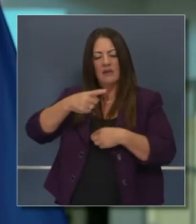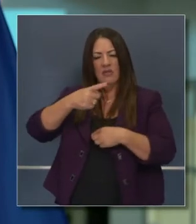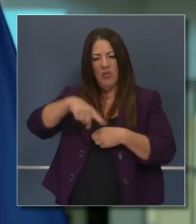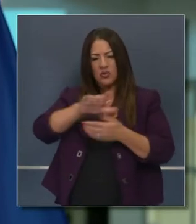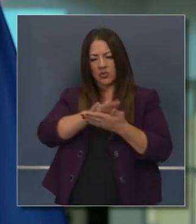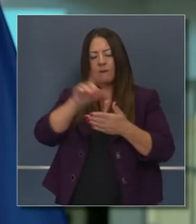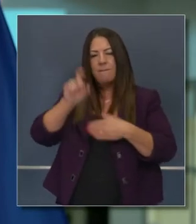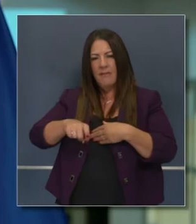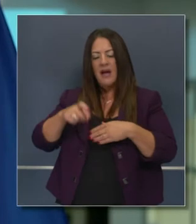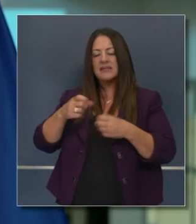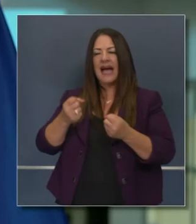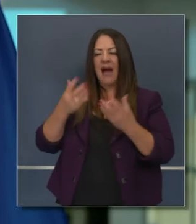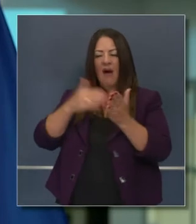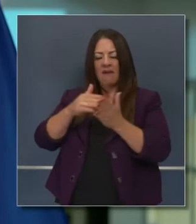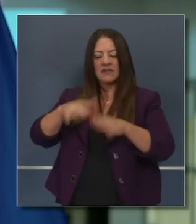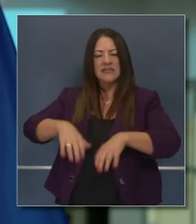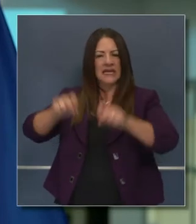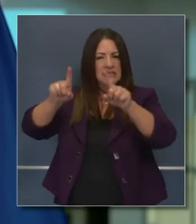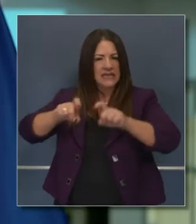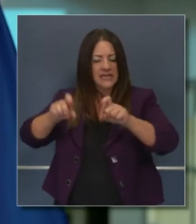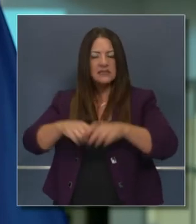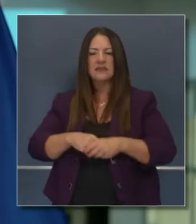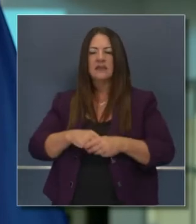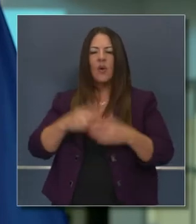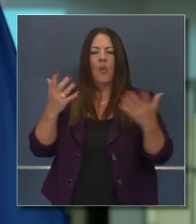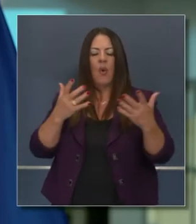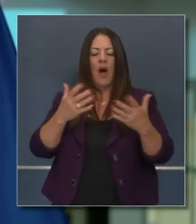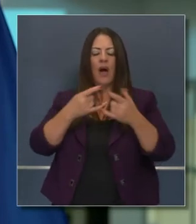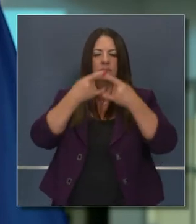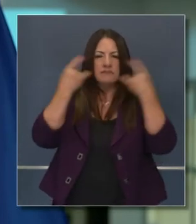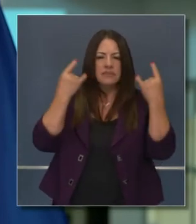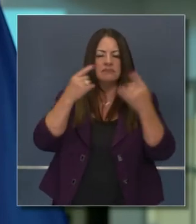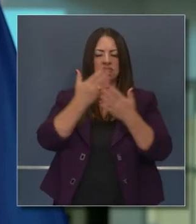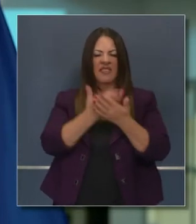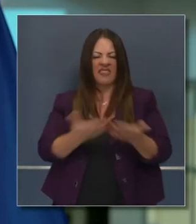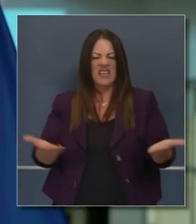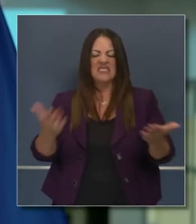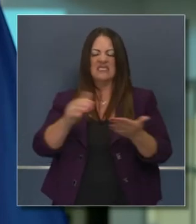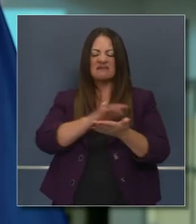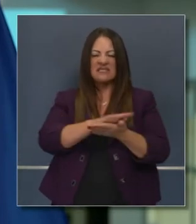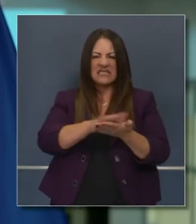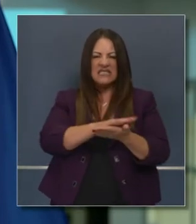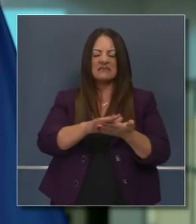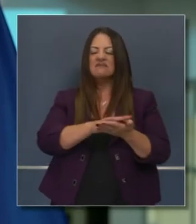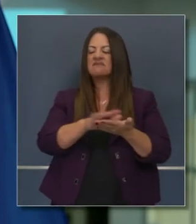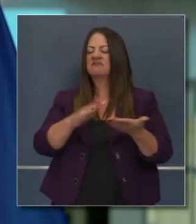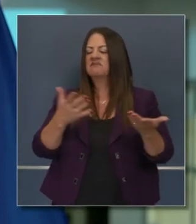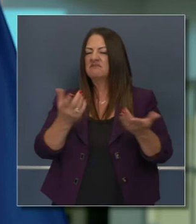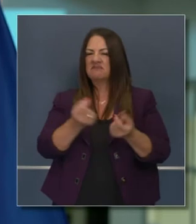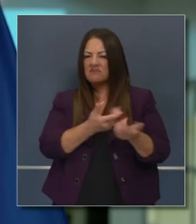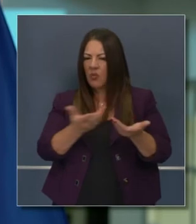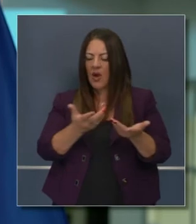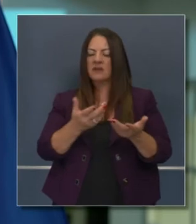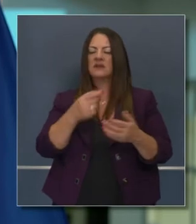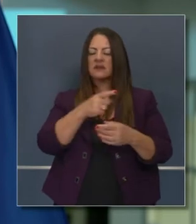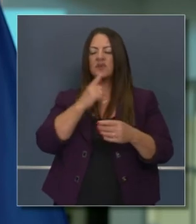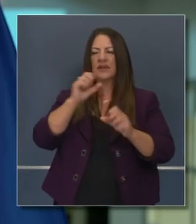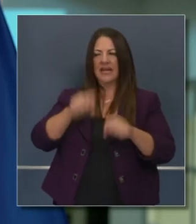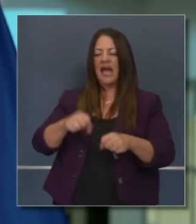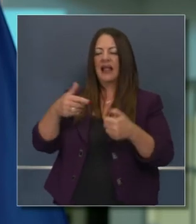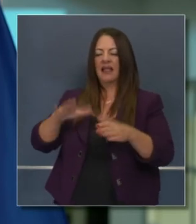protección personal que se tienen que desplegar antes de reabrir sin peligro para instrucción en persona.